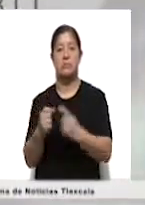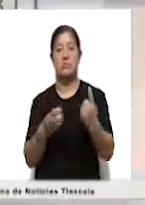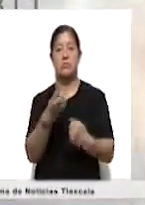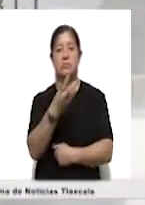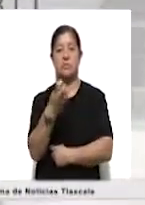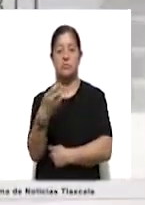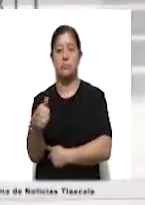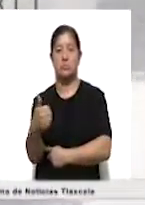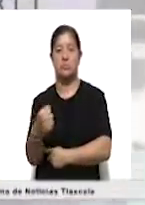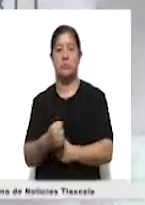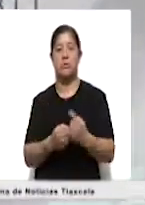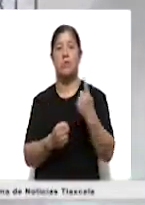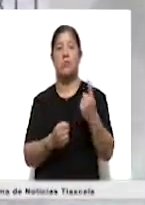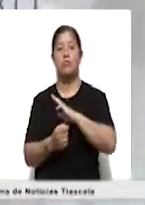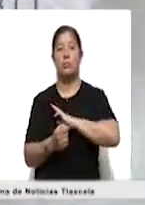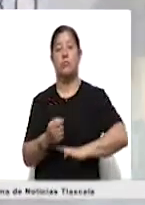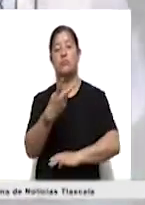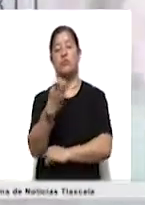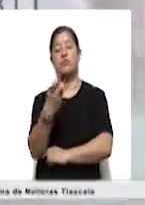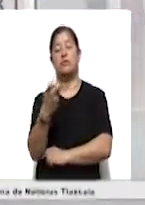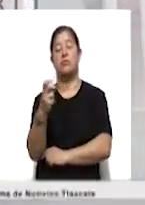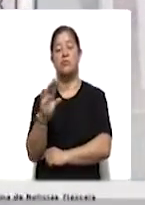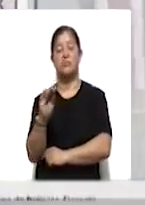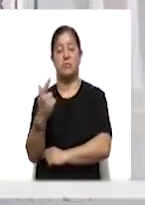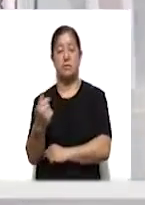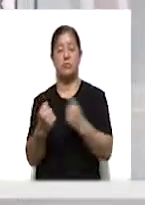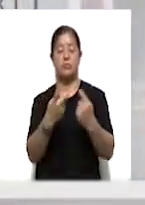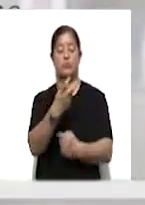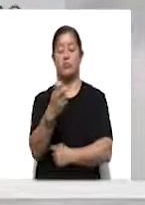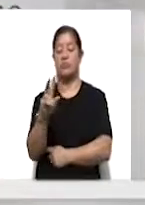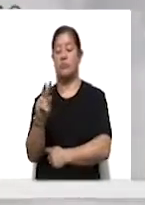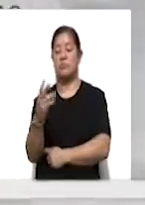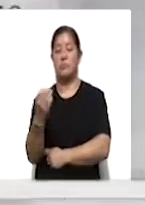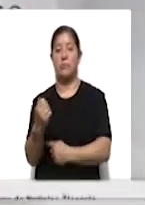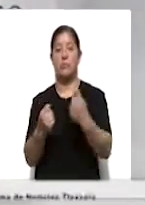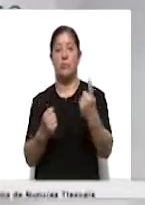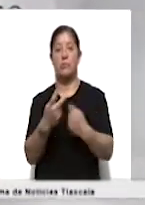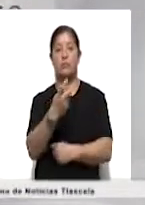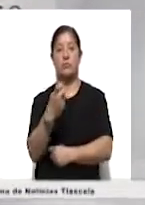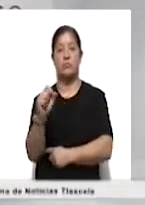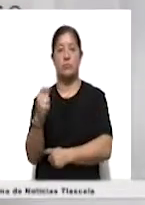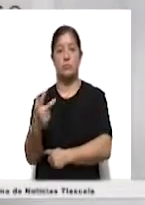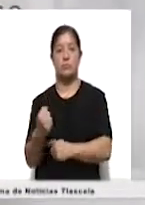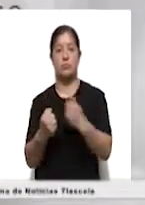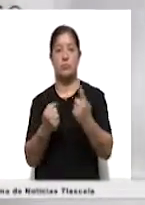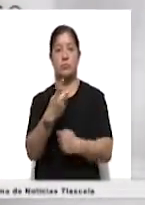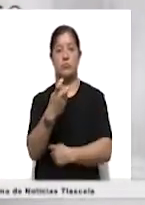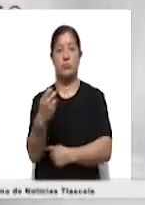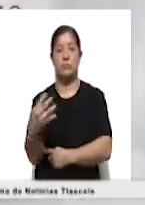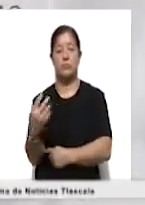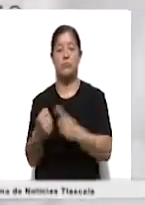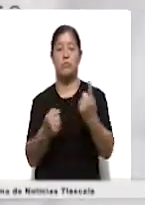Zompantepec trescientos once, Teolocholco doscientos noventa y siete, Xalostoc doscientos ochenta y nueve, Tepeyanco doscientos veintiocho, Nativitas